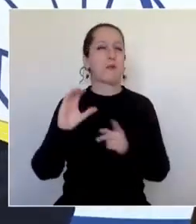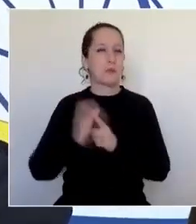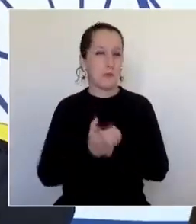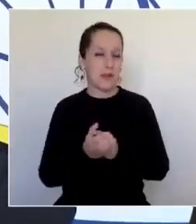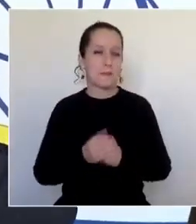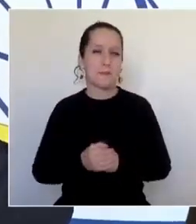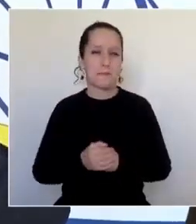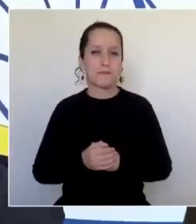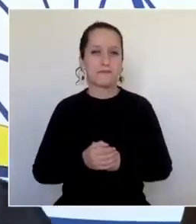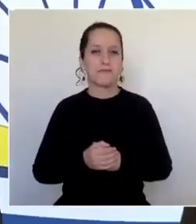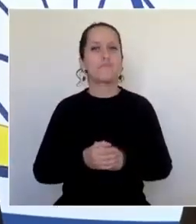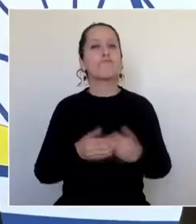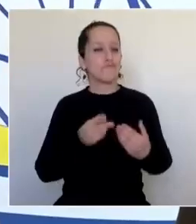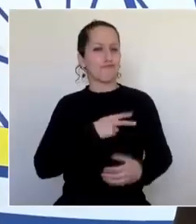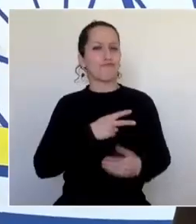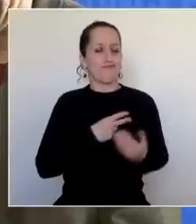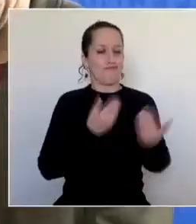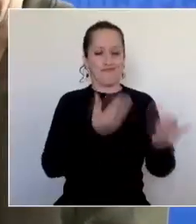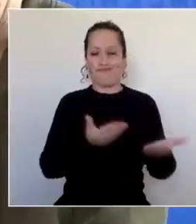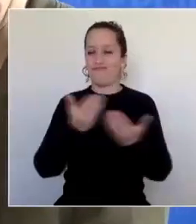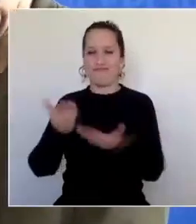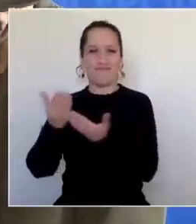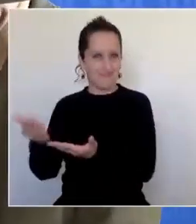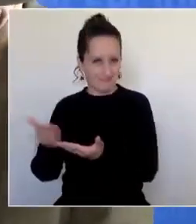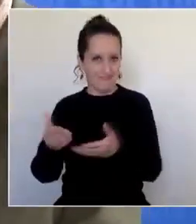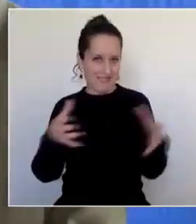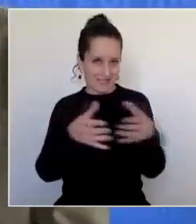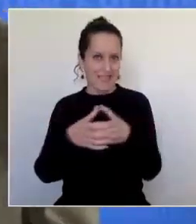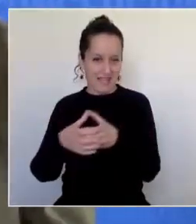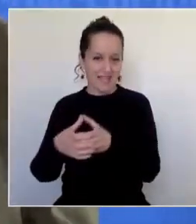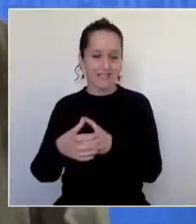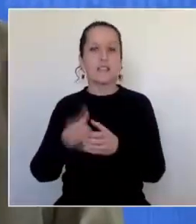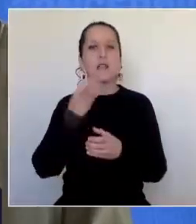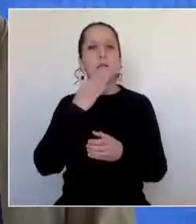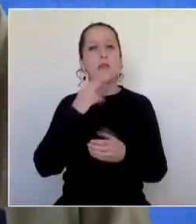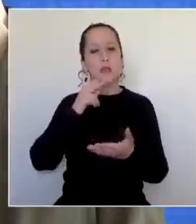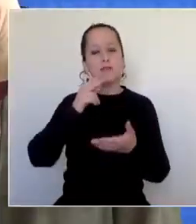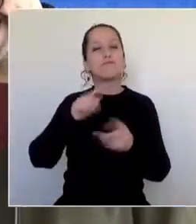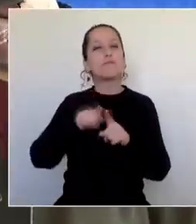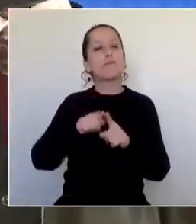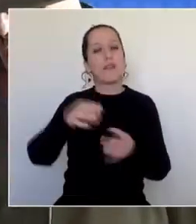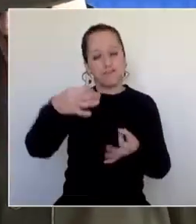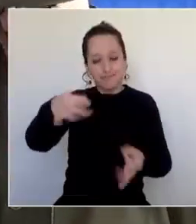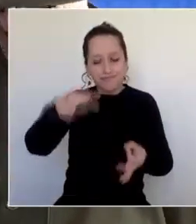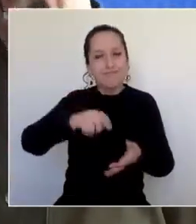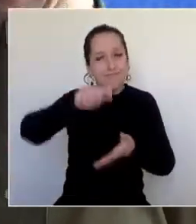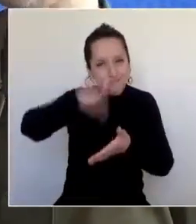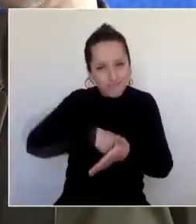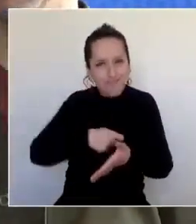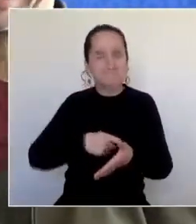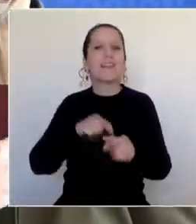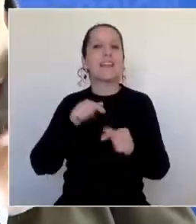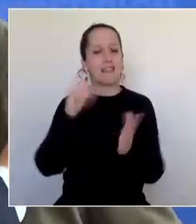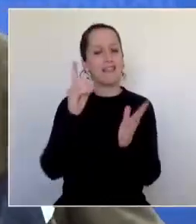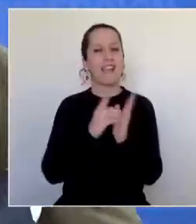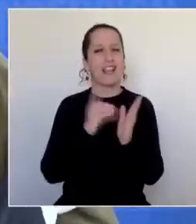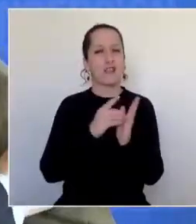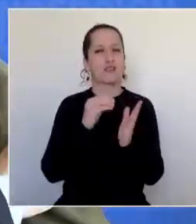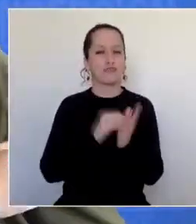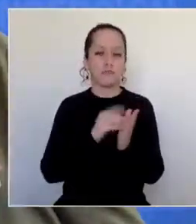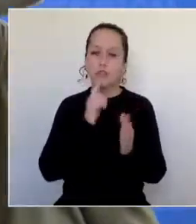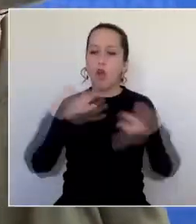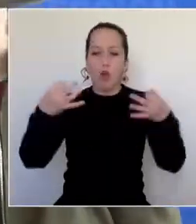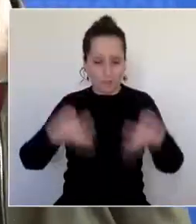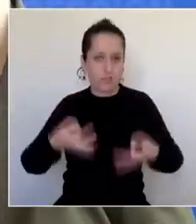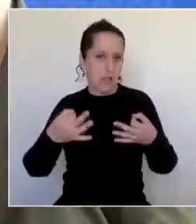galvano a cada uno de sus integrantes y la copia del decreto correspondiente que oficializa dicha denominación, la